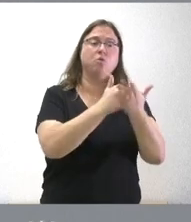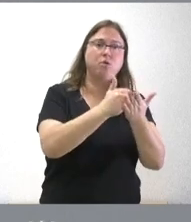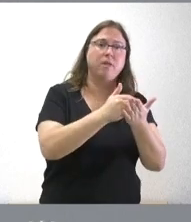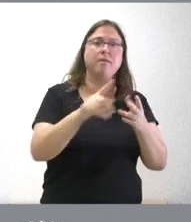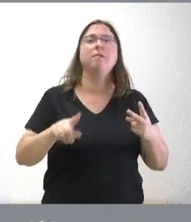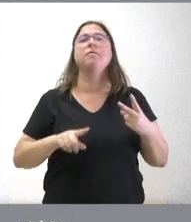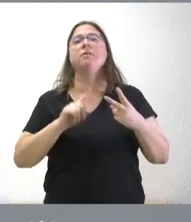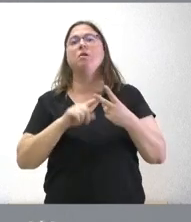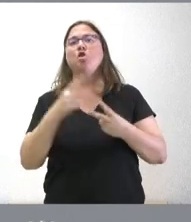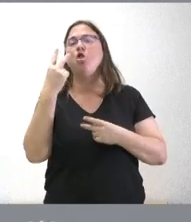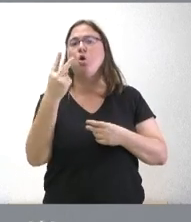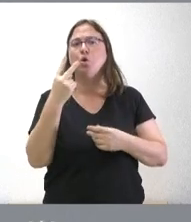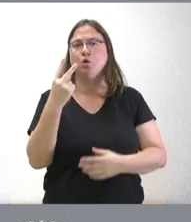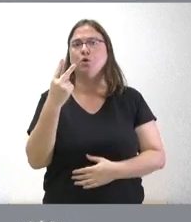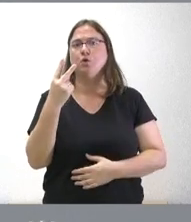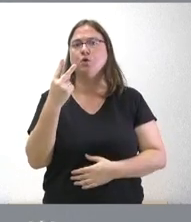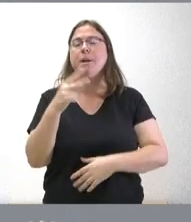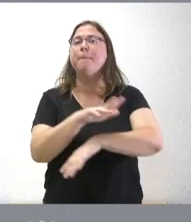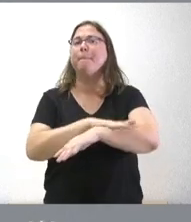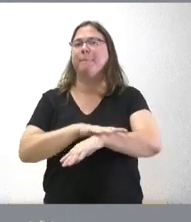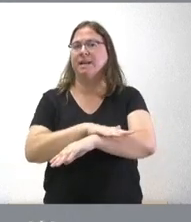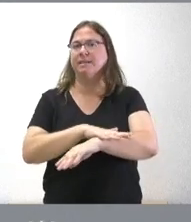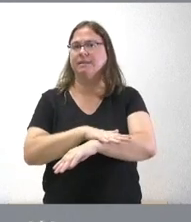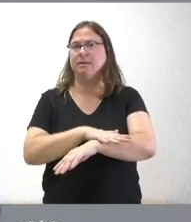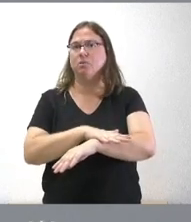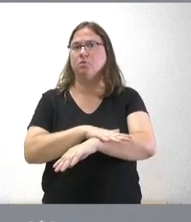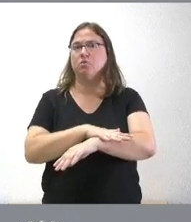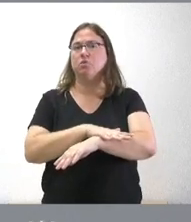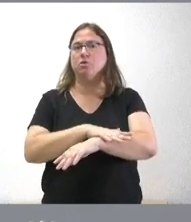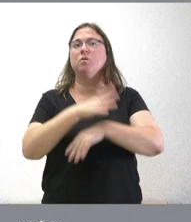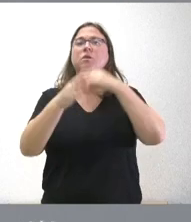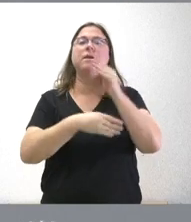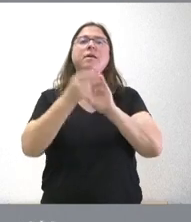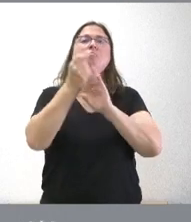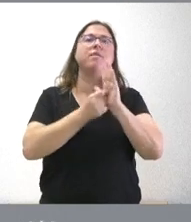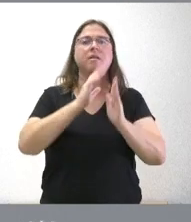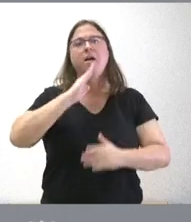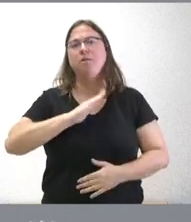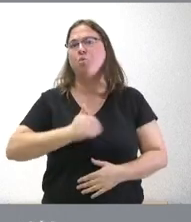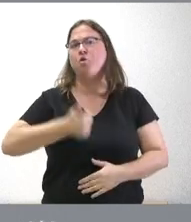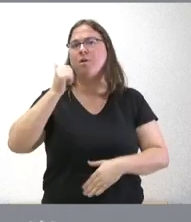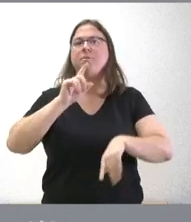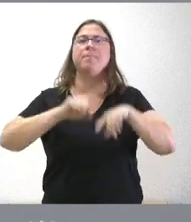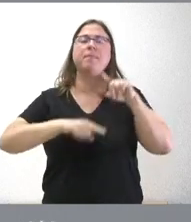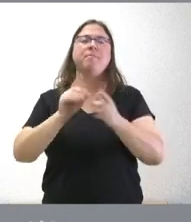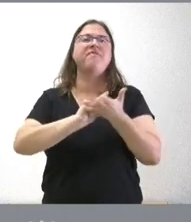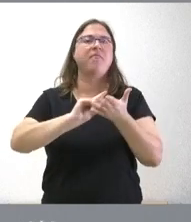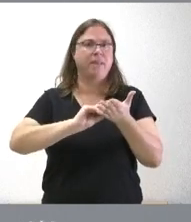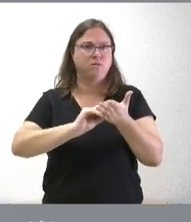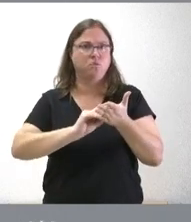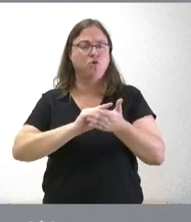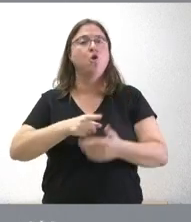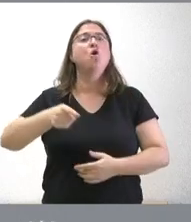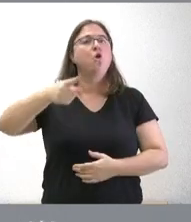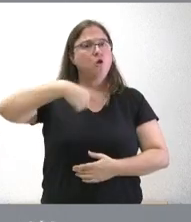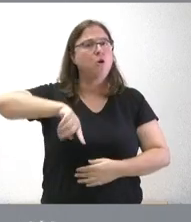y dos Ministerios pues se toman las medidas más adecuadas en función de los datos de los que se dispongan nosotros sí estamos haciendo